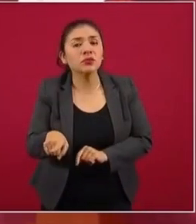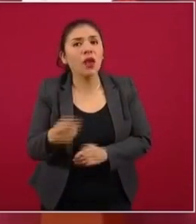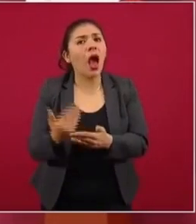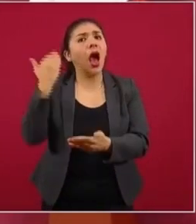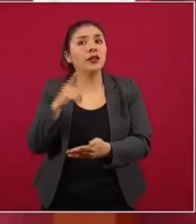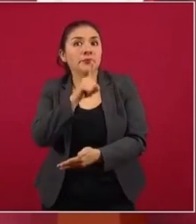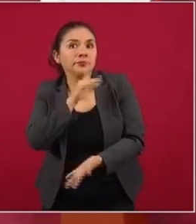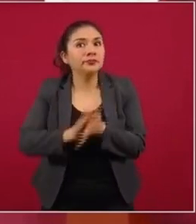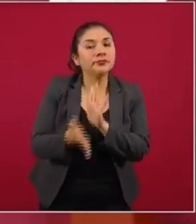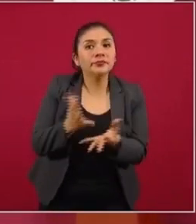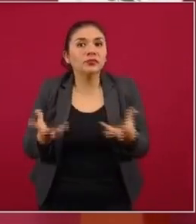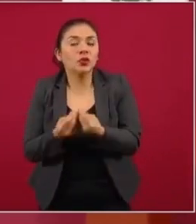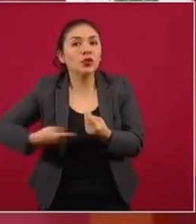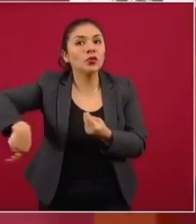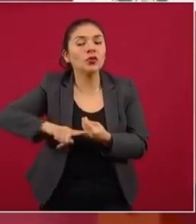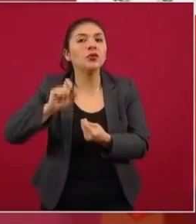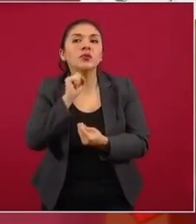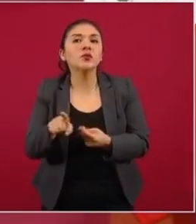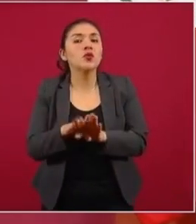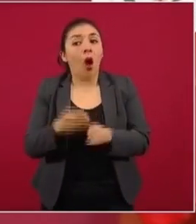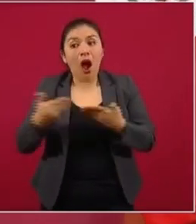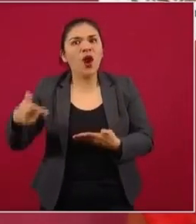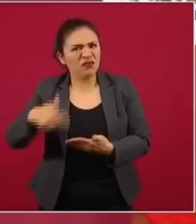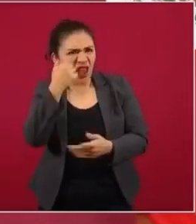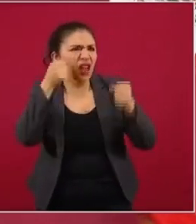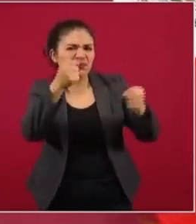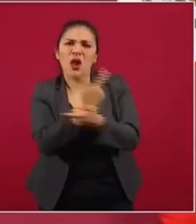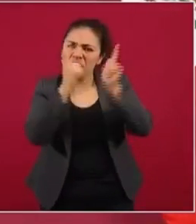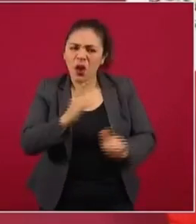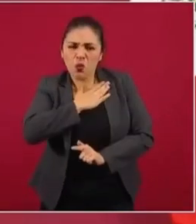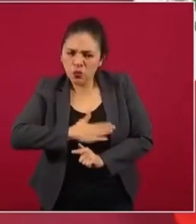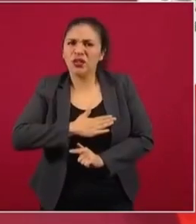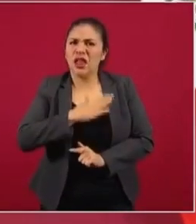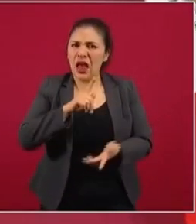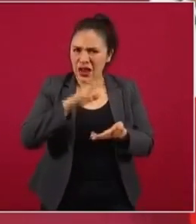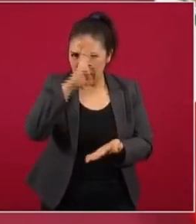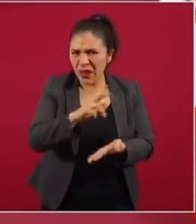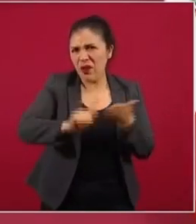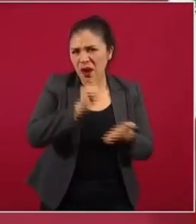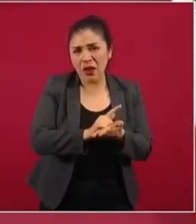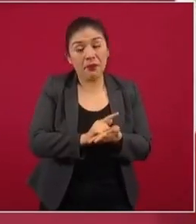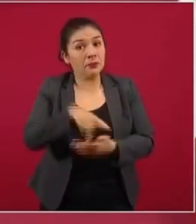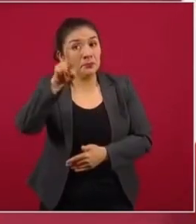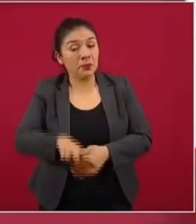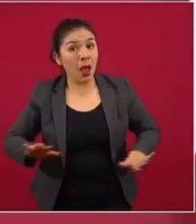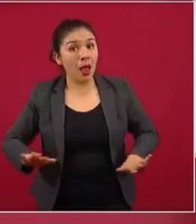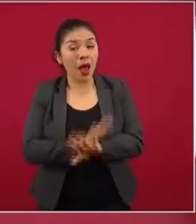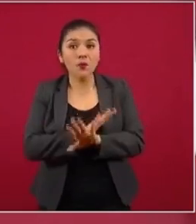se volvieron paladines de la justicia, de la democracia, de la libertad. Una transformación